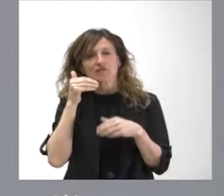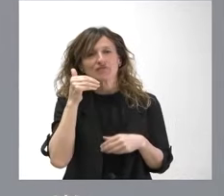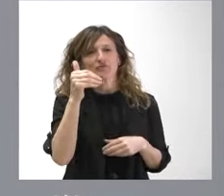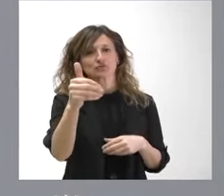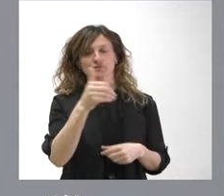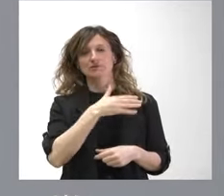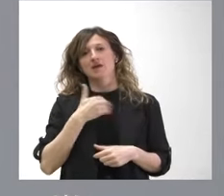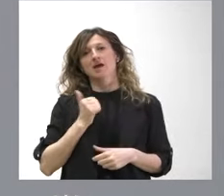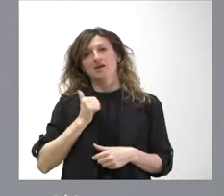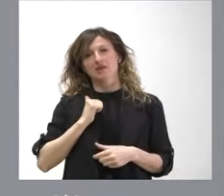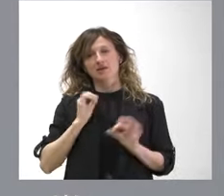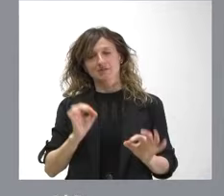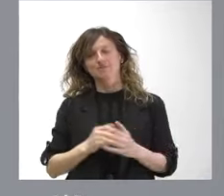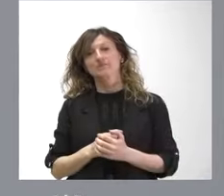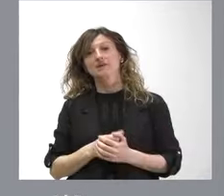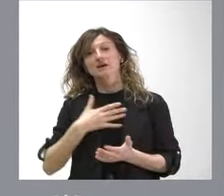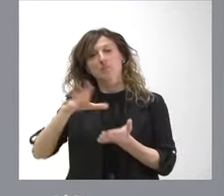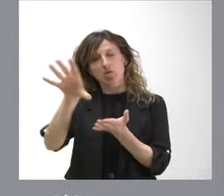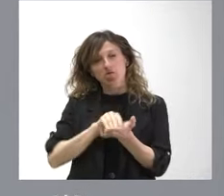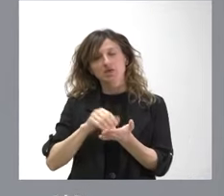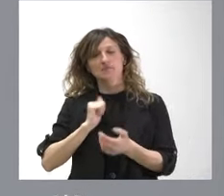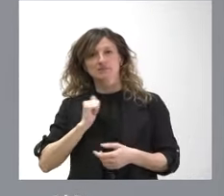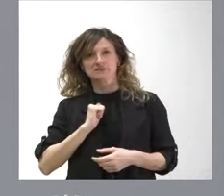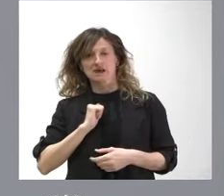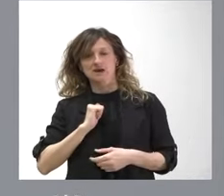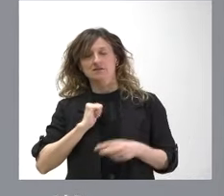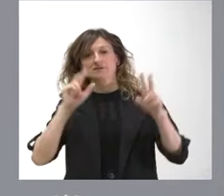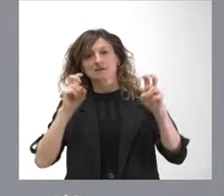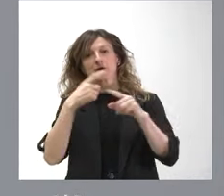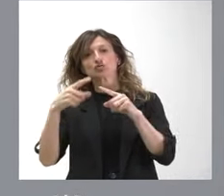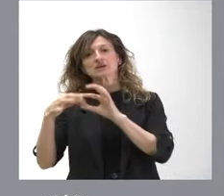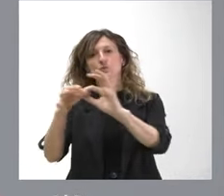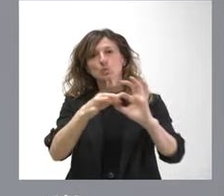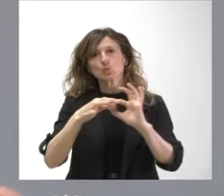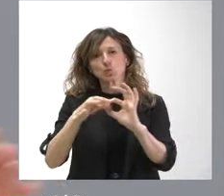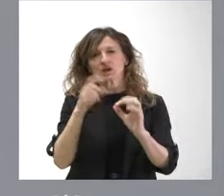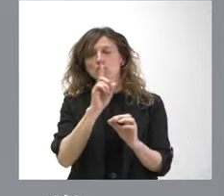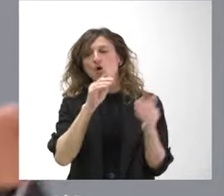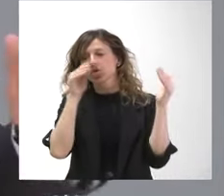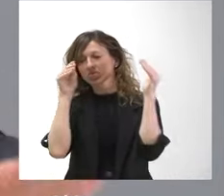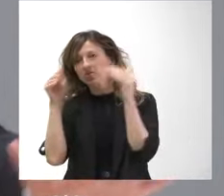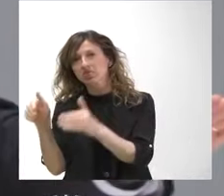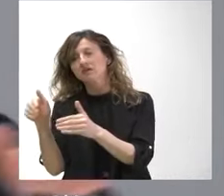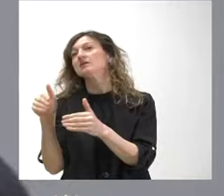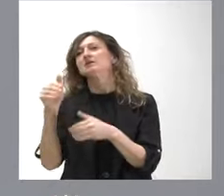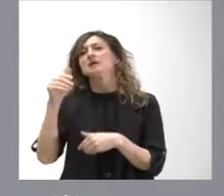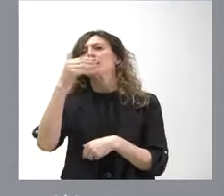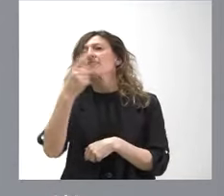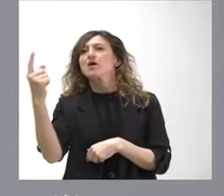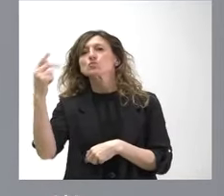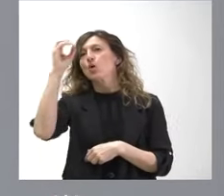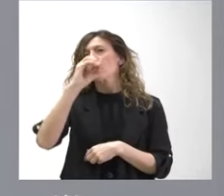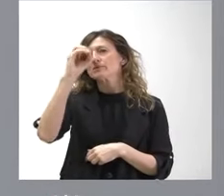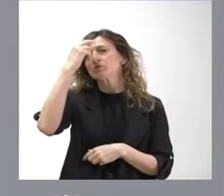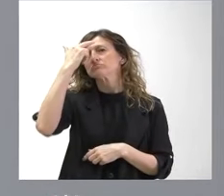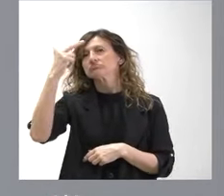aprovechar y lo queremos aprovechar en aquello que nos une y no centrarlo, respetando lo que cada cual pueda